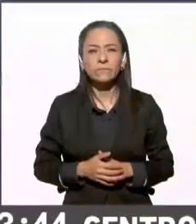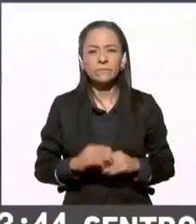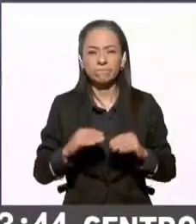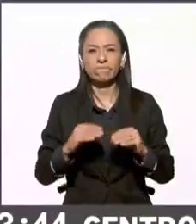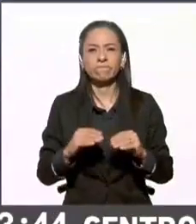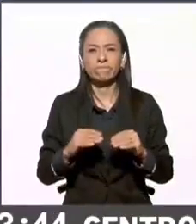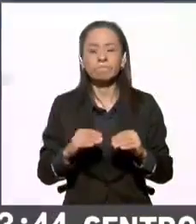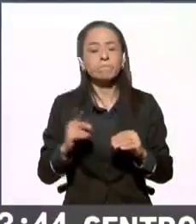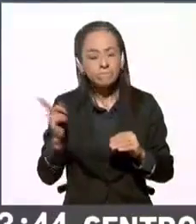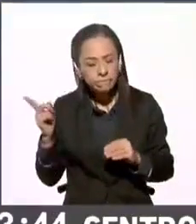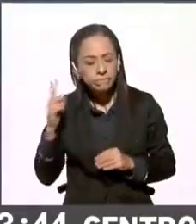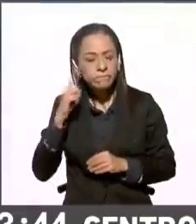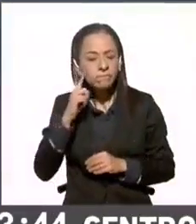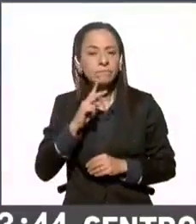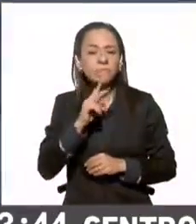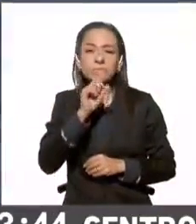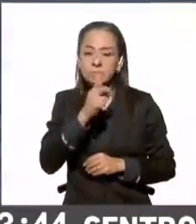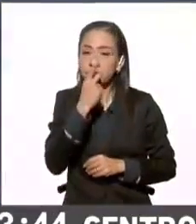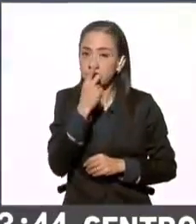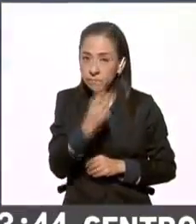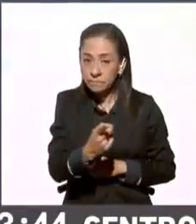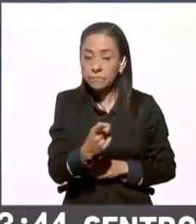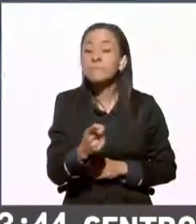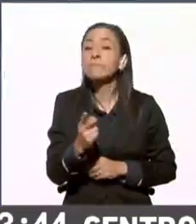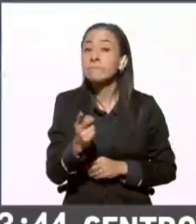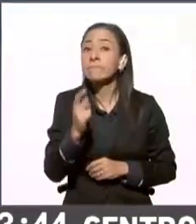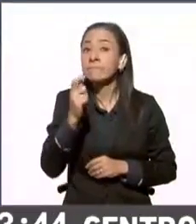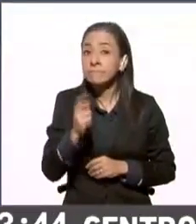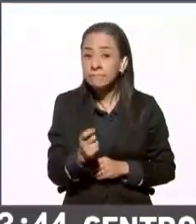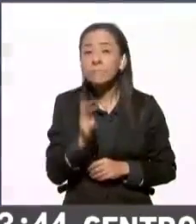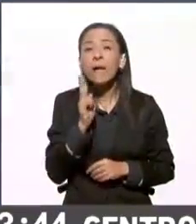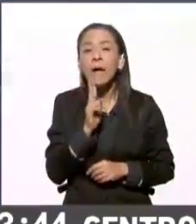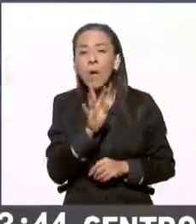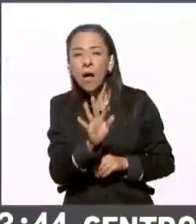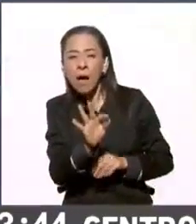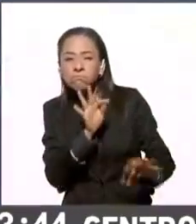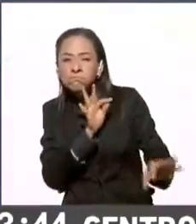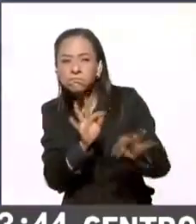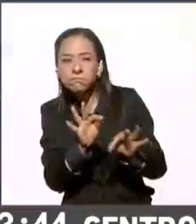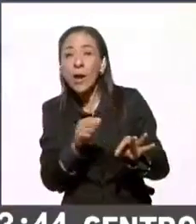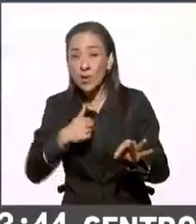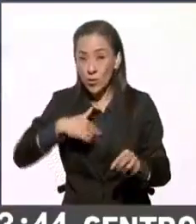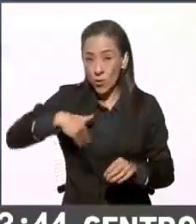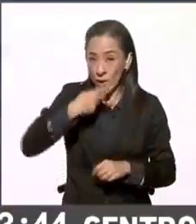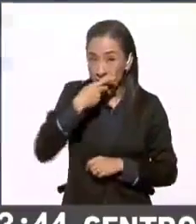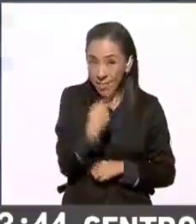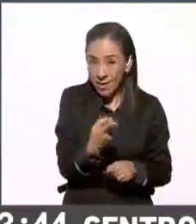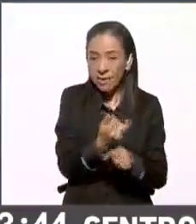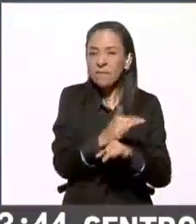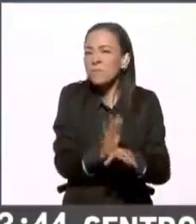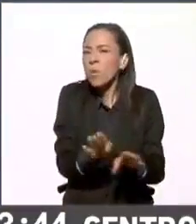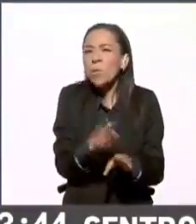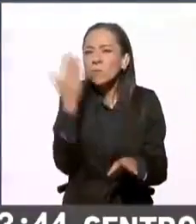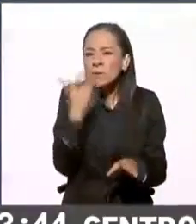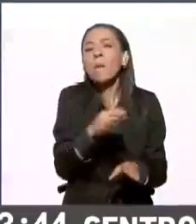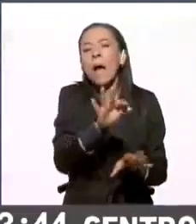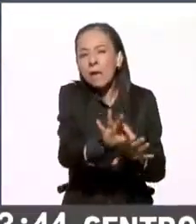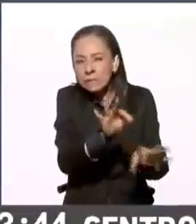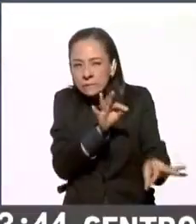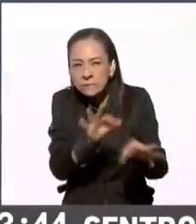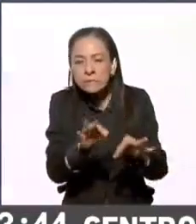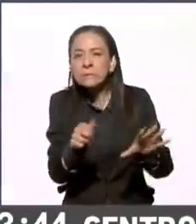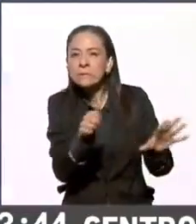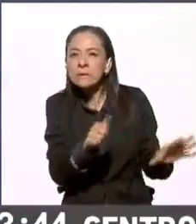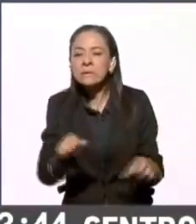Señalar también que la información que se obtuvo de una muestra, esa información que te acabo de comentar, se obtuvo de una muestra representativa de